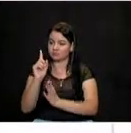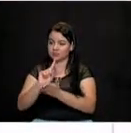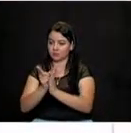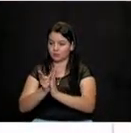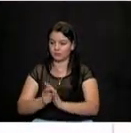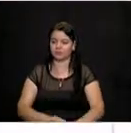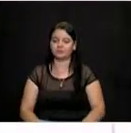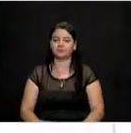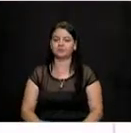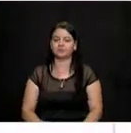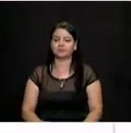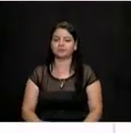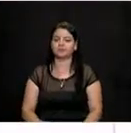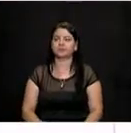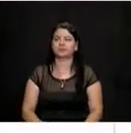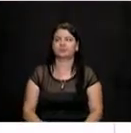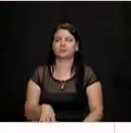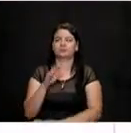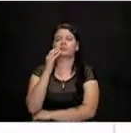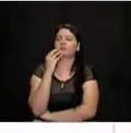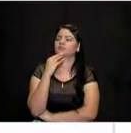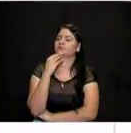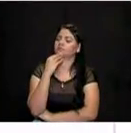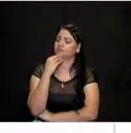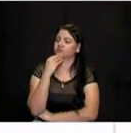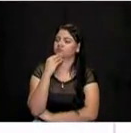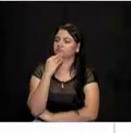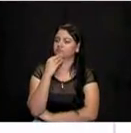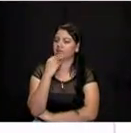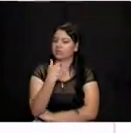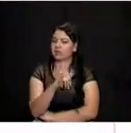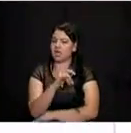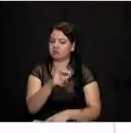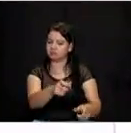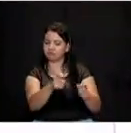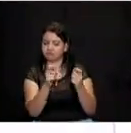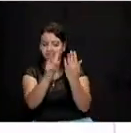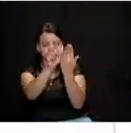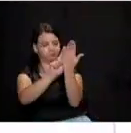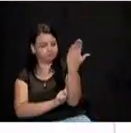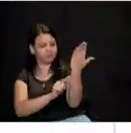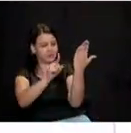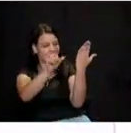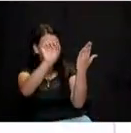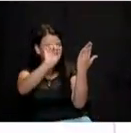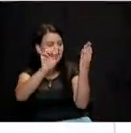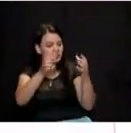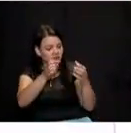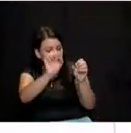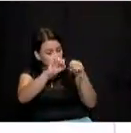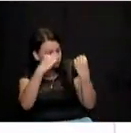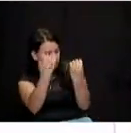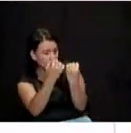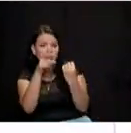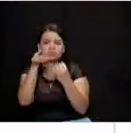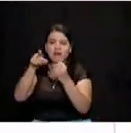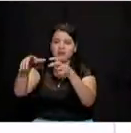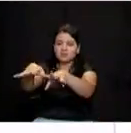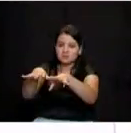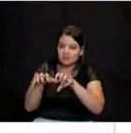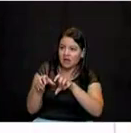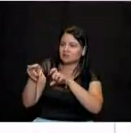Jairo, hoy tenemos unas listas conjuntas al Consejo, una lista conjunta a la Asamblea, listas conjuntas a las juntas